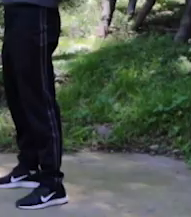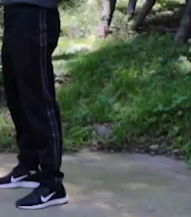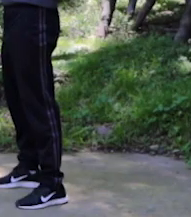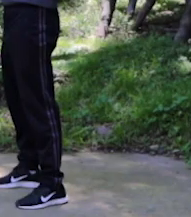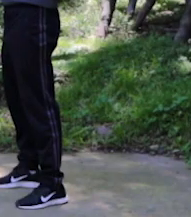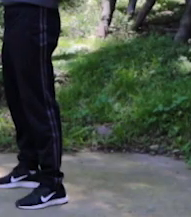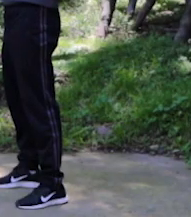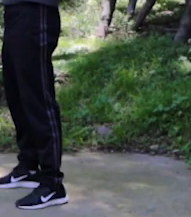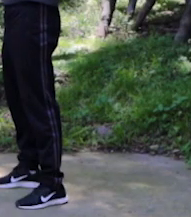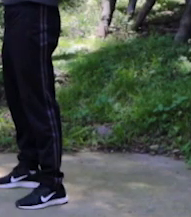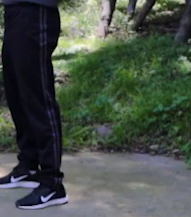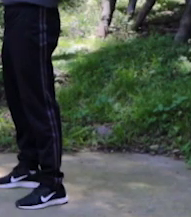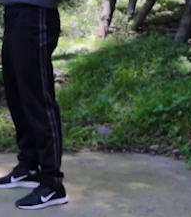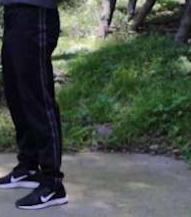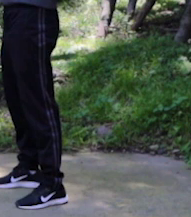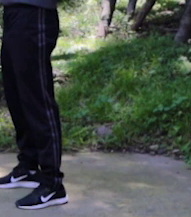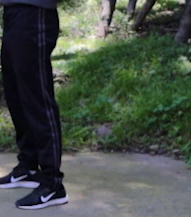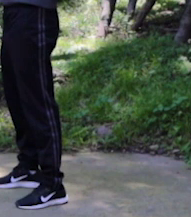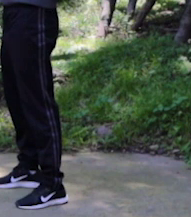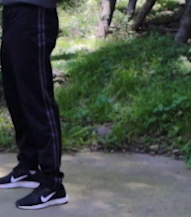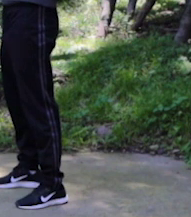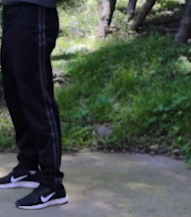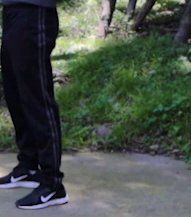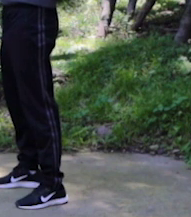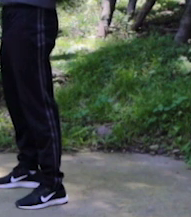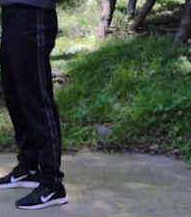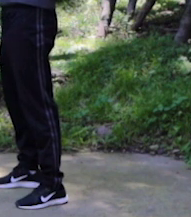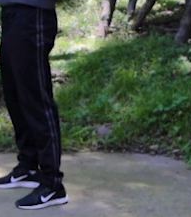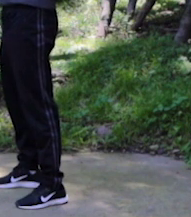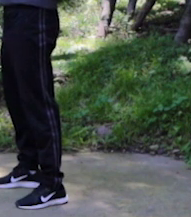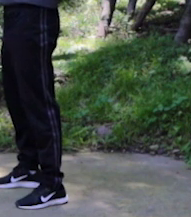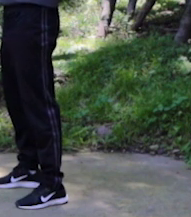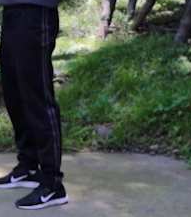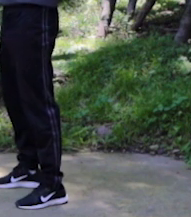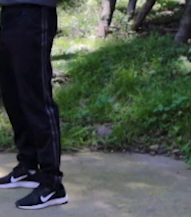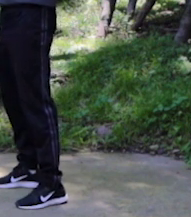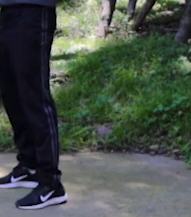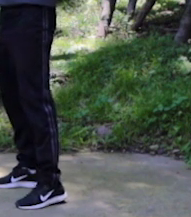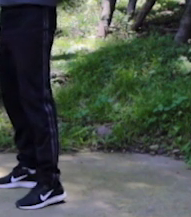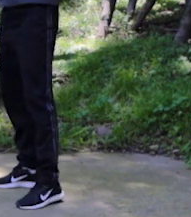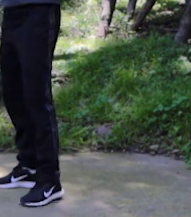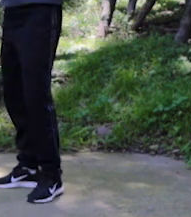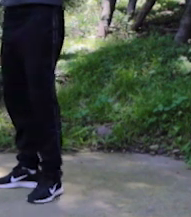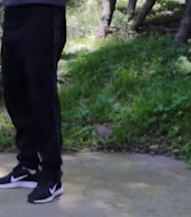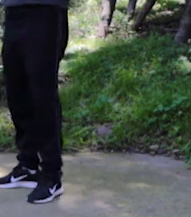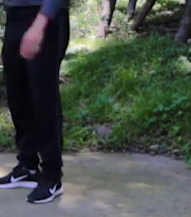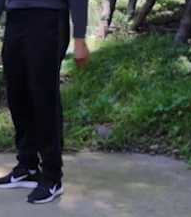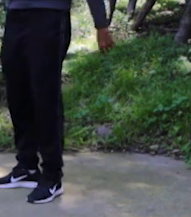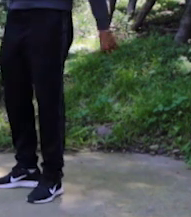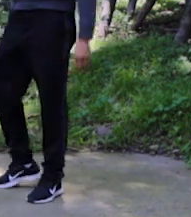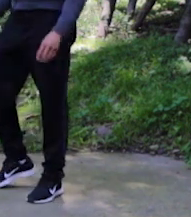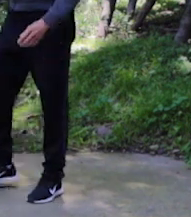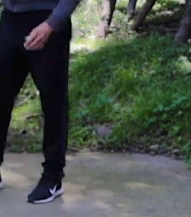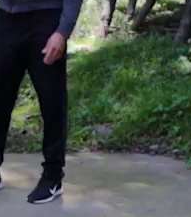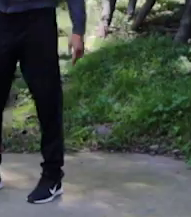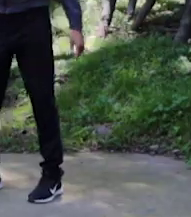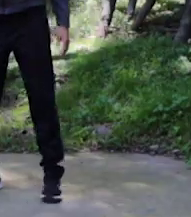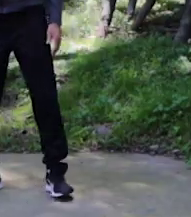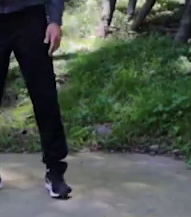bien! ¡Perfecto! ¡Exacto! ¡Así es! ¡Así es! ¡Ok! ¡Perfecto! ¡Ahora vamos a hacer la demostración!